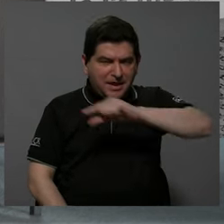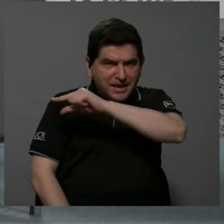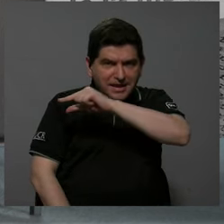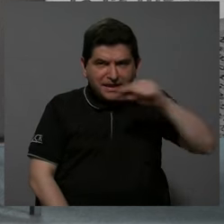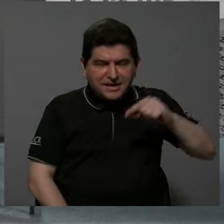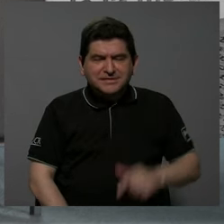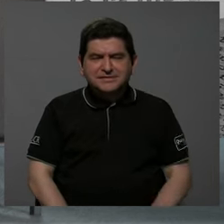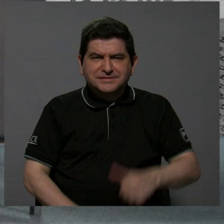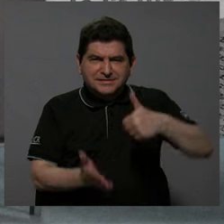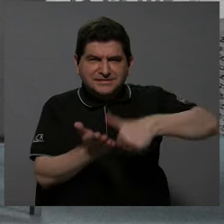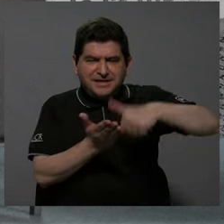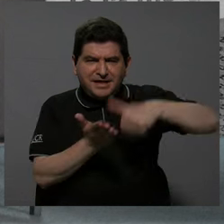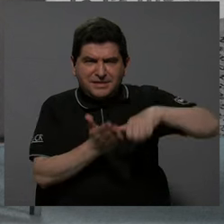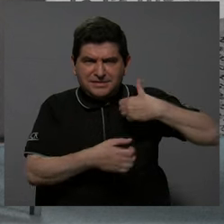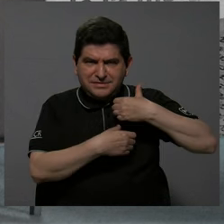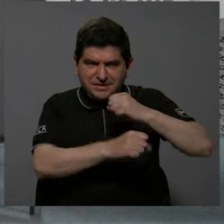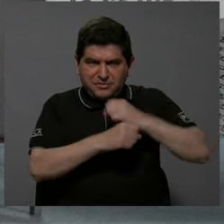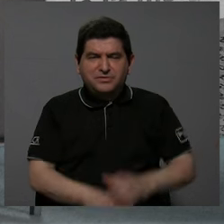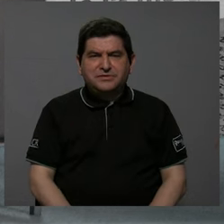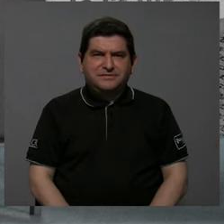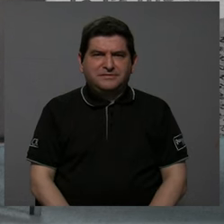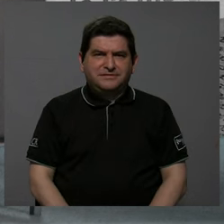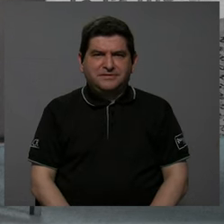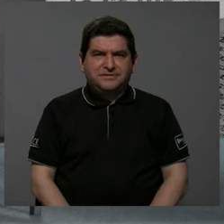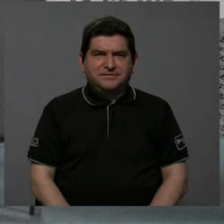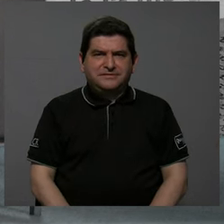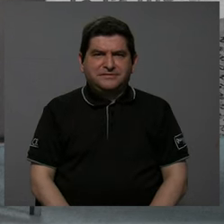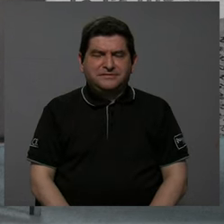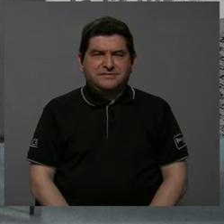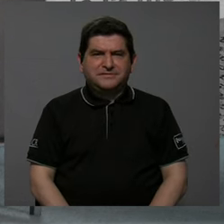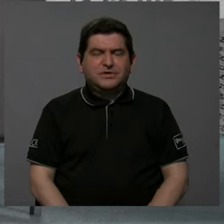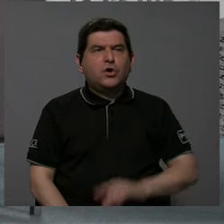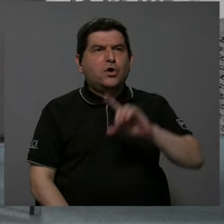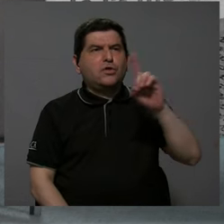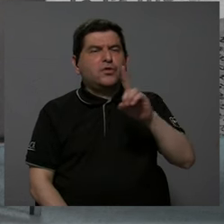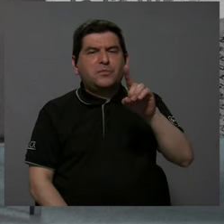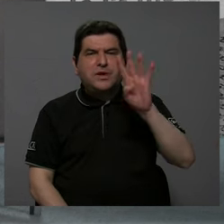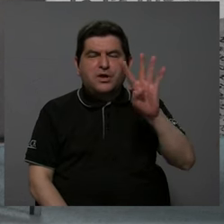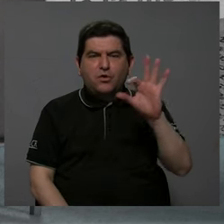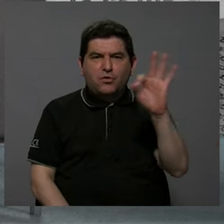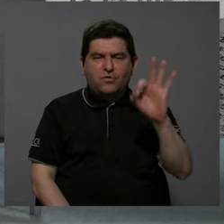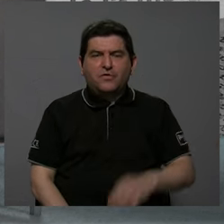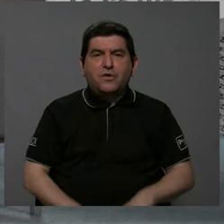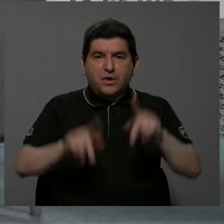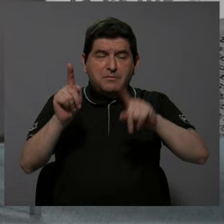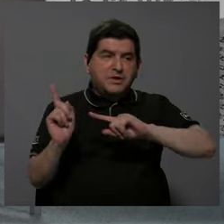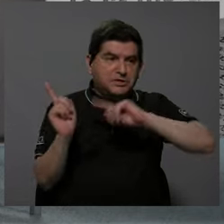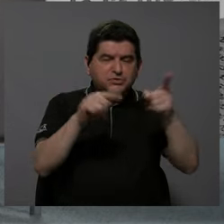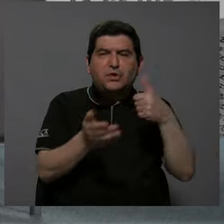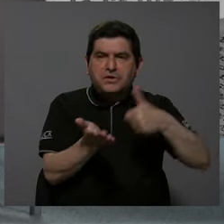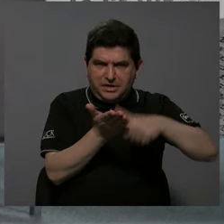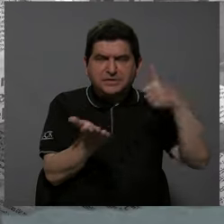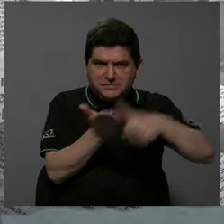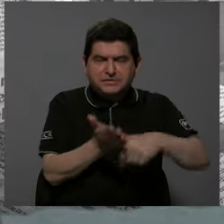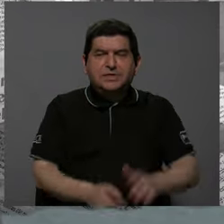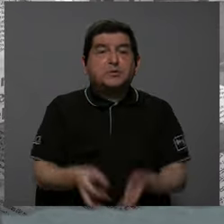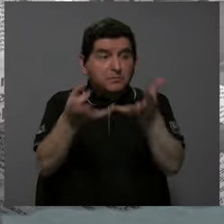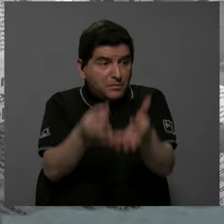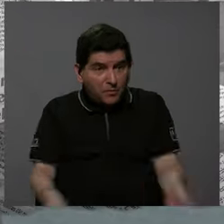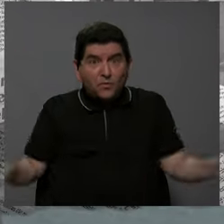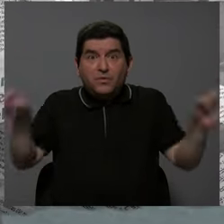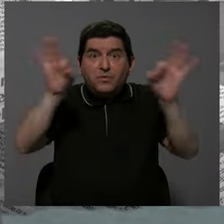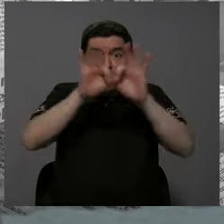semana de elecciones municipales, en este domingo 4 de febrero, la gente tiene que salir a votar. Es